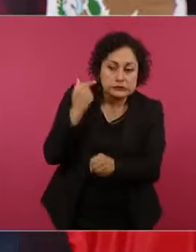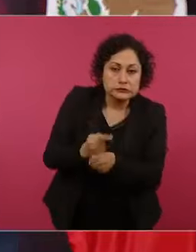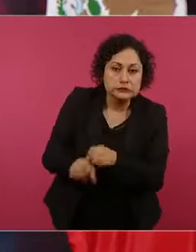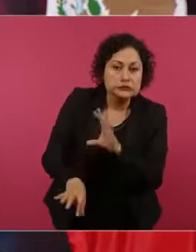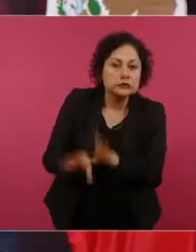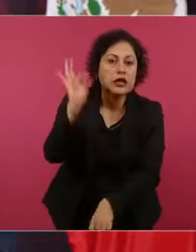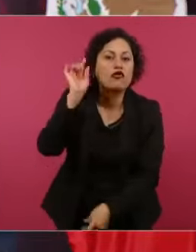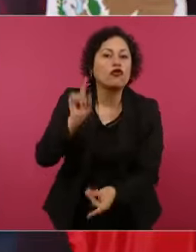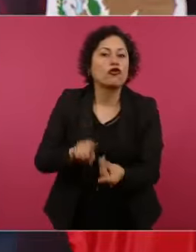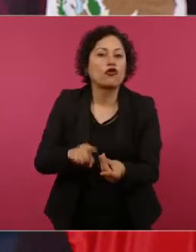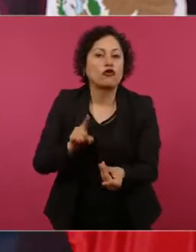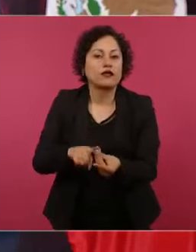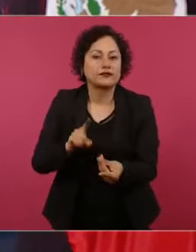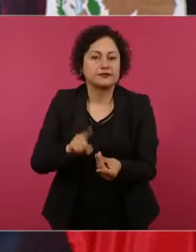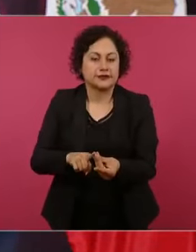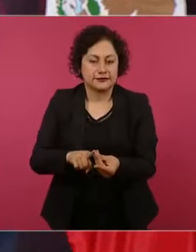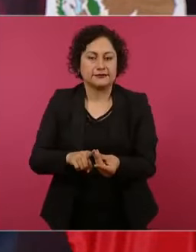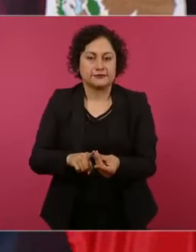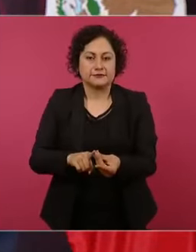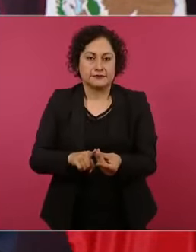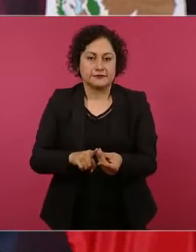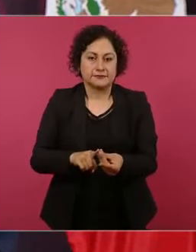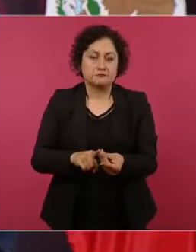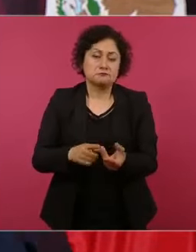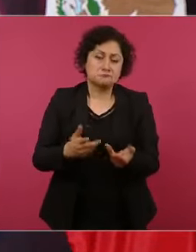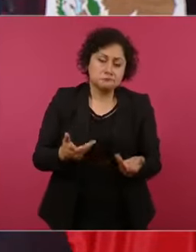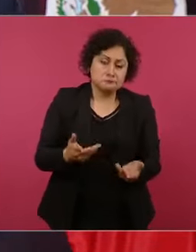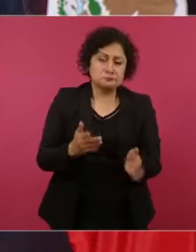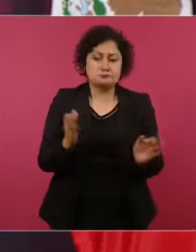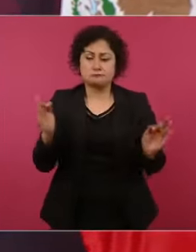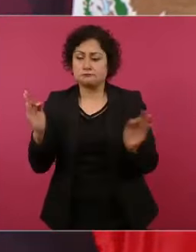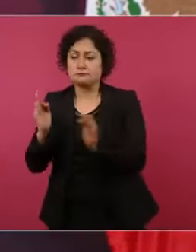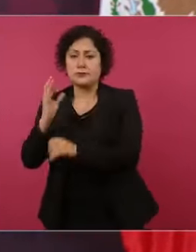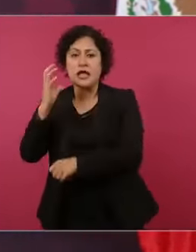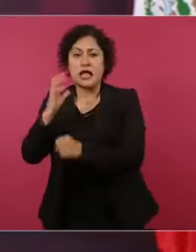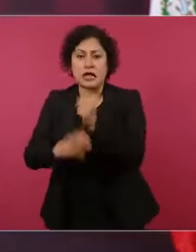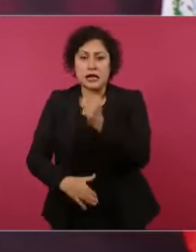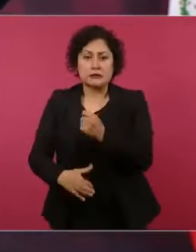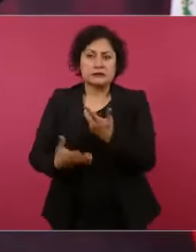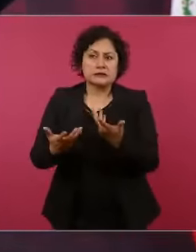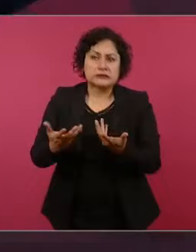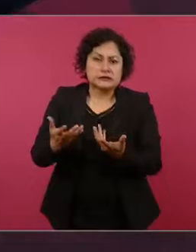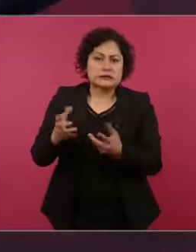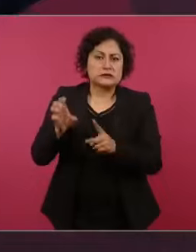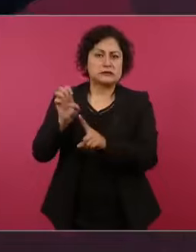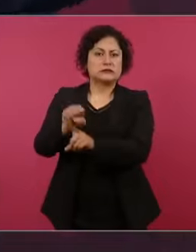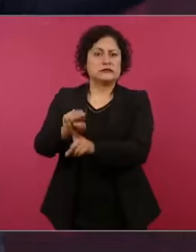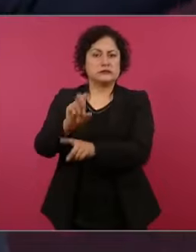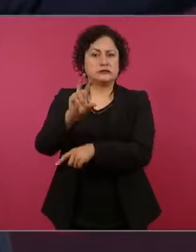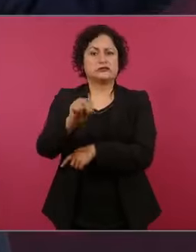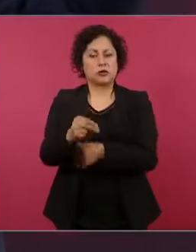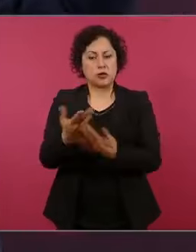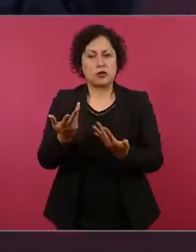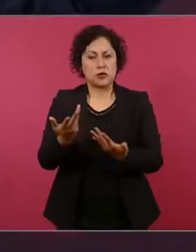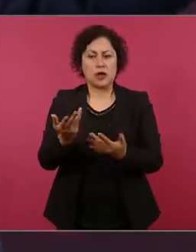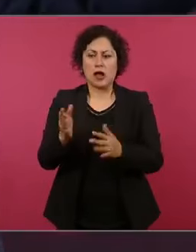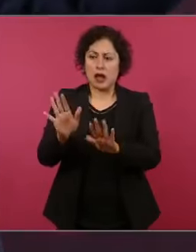No se pueden cerrar los expedientes, eso también aprovecho para que lo sepan,